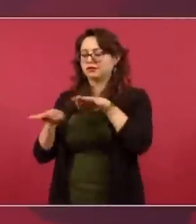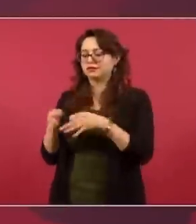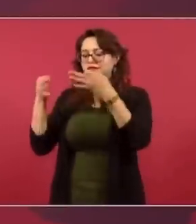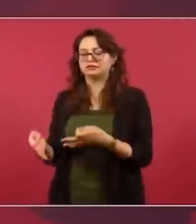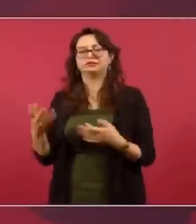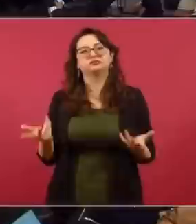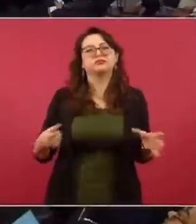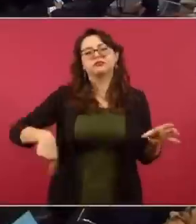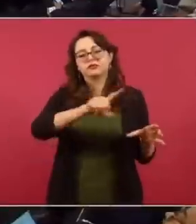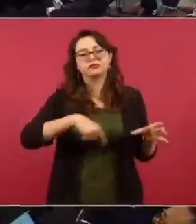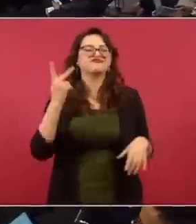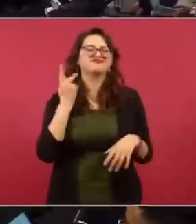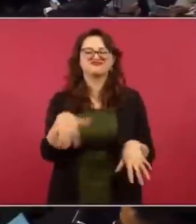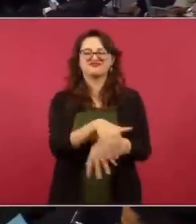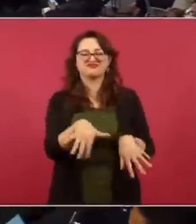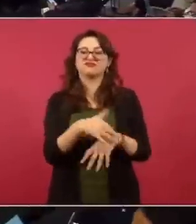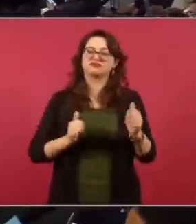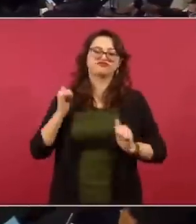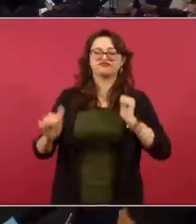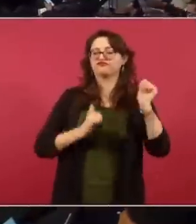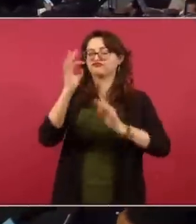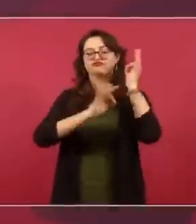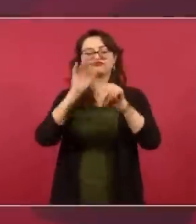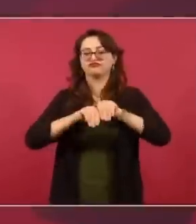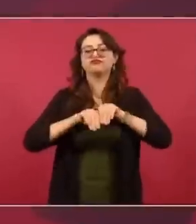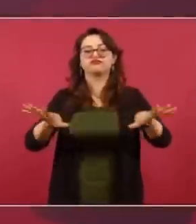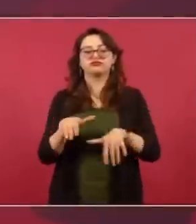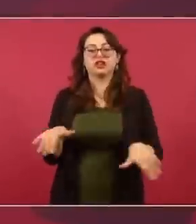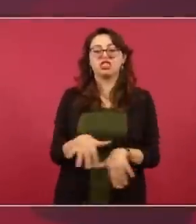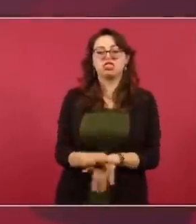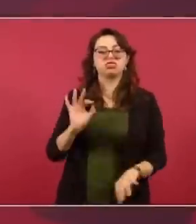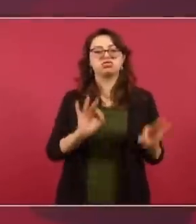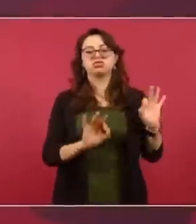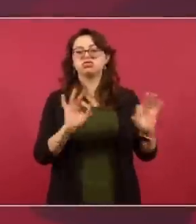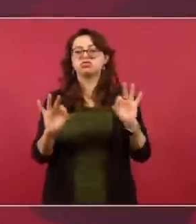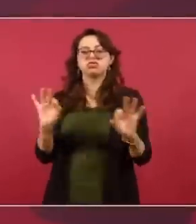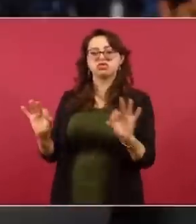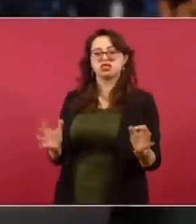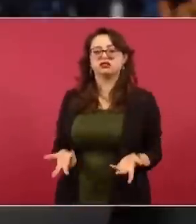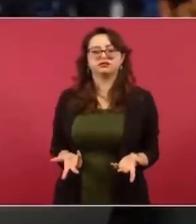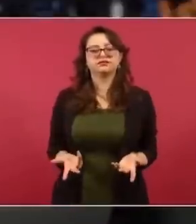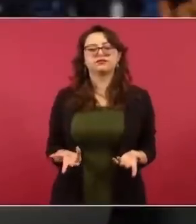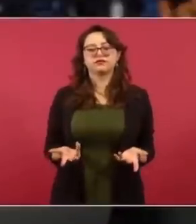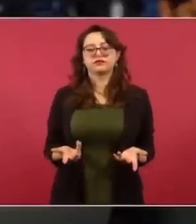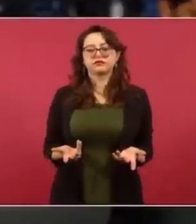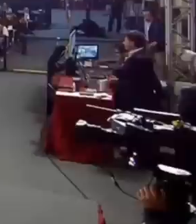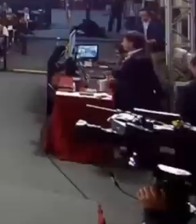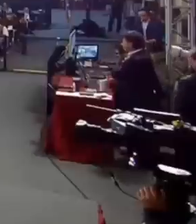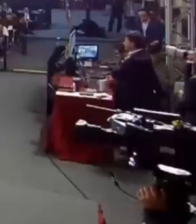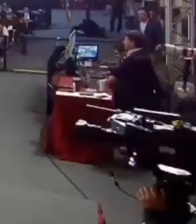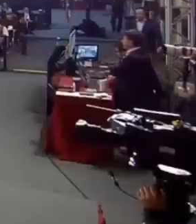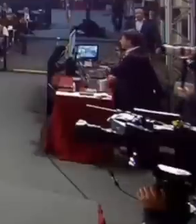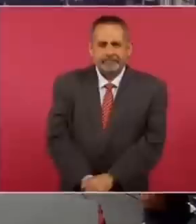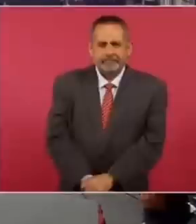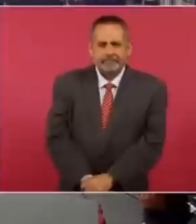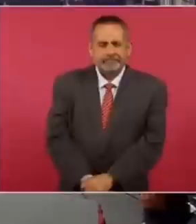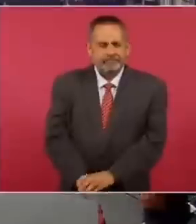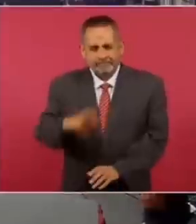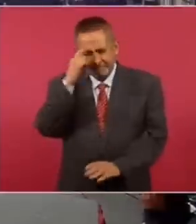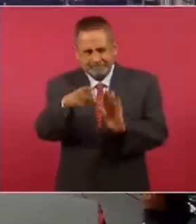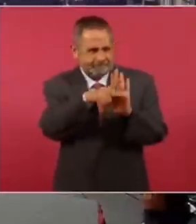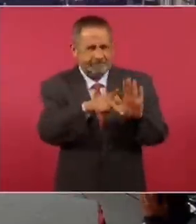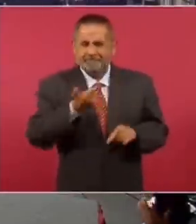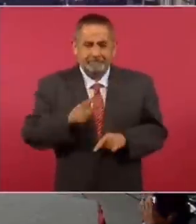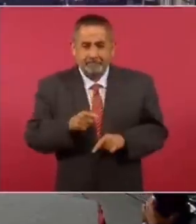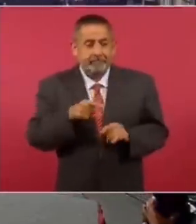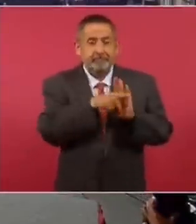diría yo una intención politiquera, tendenciosa, para compararnos. Este periodismo que no le